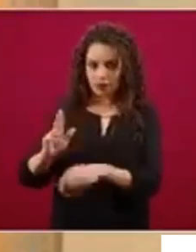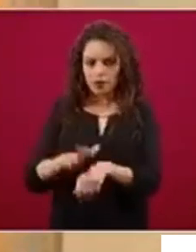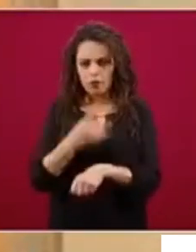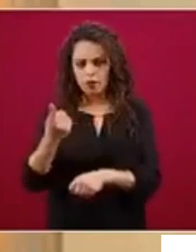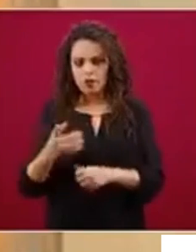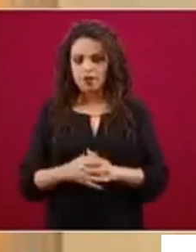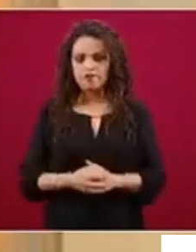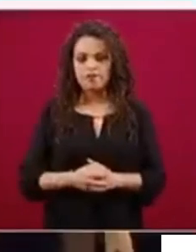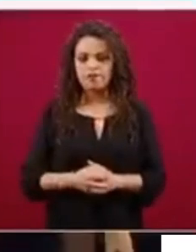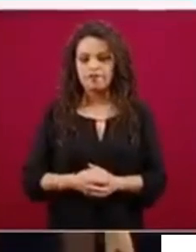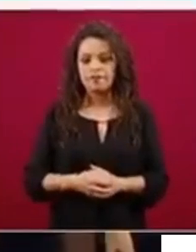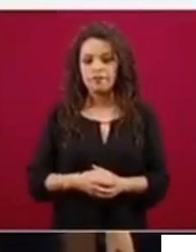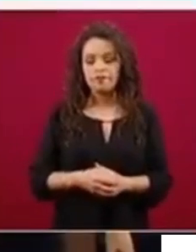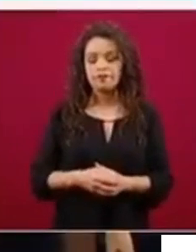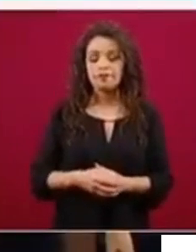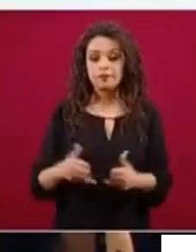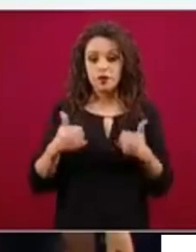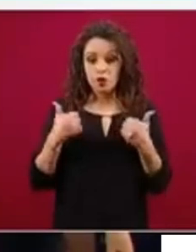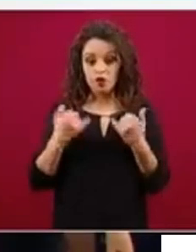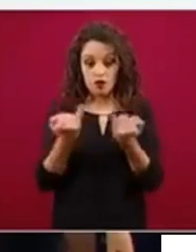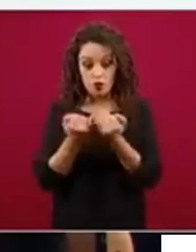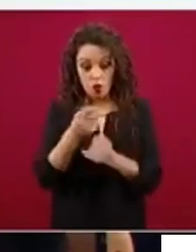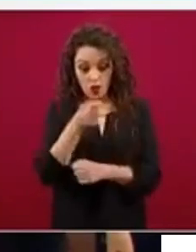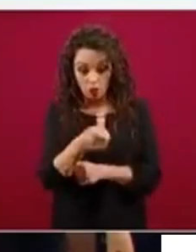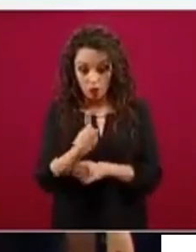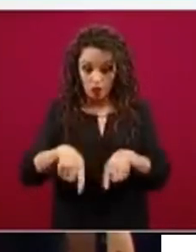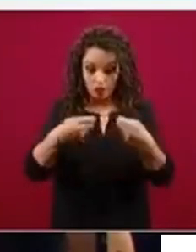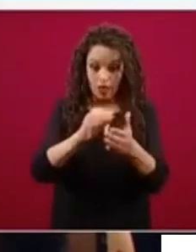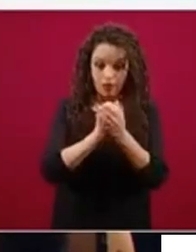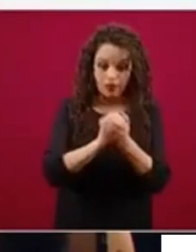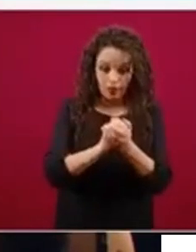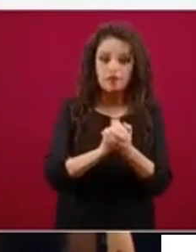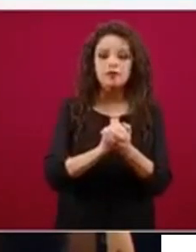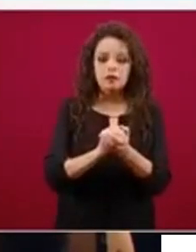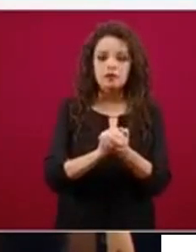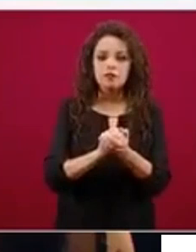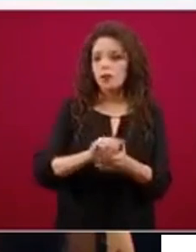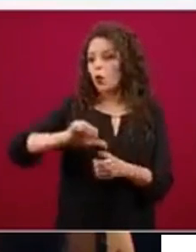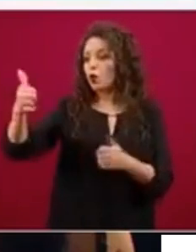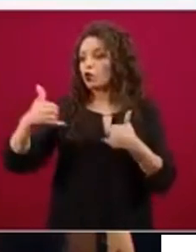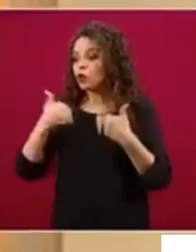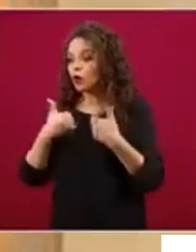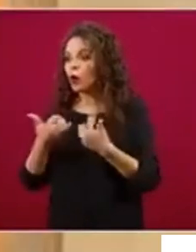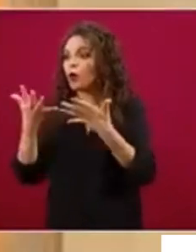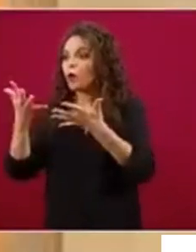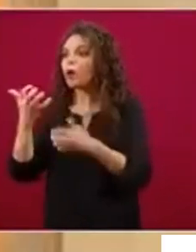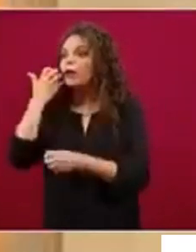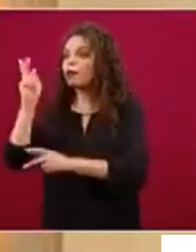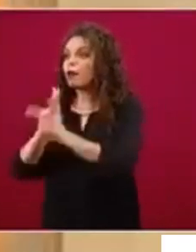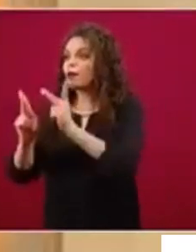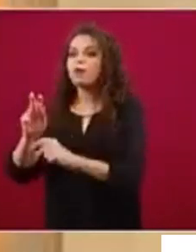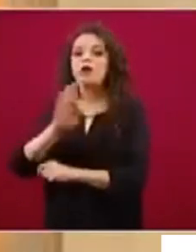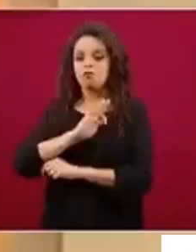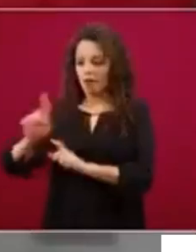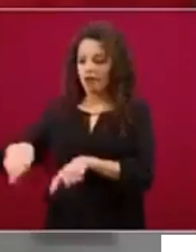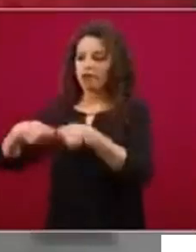otros jóvenes como ustedes, que ya adquirieron su tanda, van a poder acceder a más préstamos. Esto se trata de una responsabilidad con el